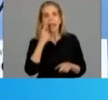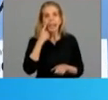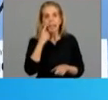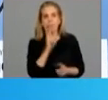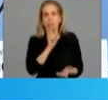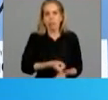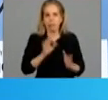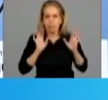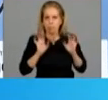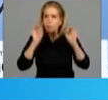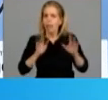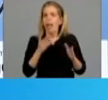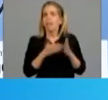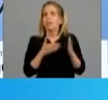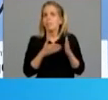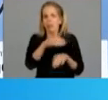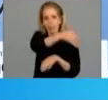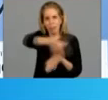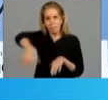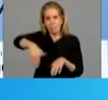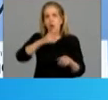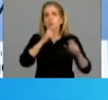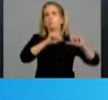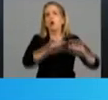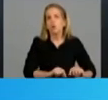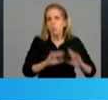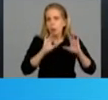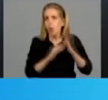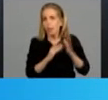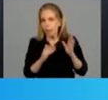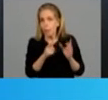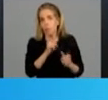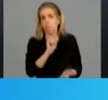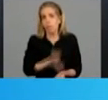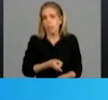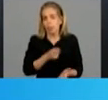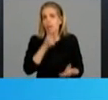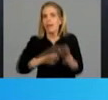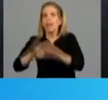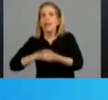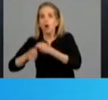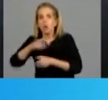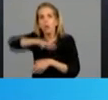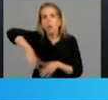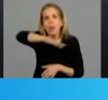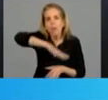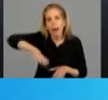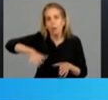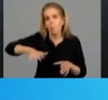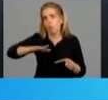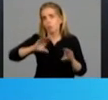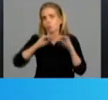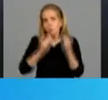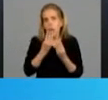decisiones de vereda par-in-par, eso se lo vamos a dejar. ¿Cómo administrar la cuestión del comercio barrial? Porque son 40